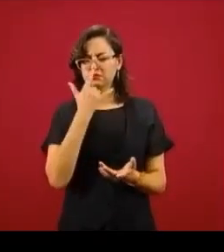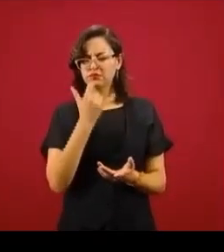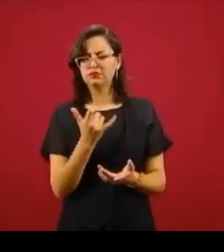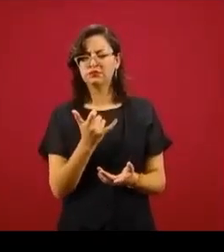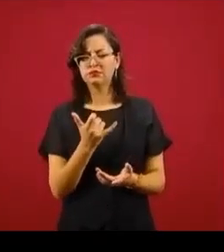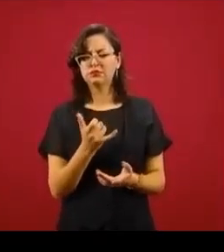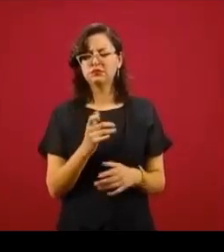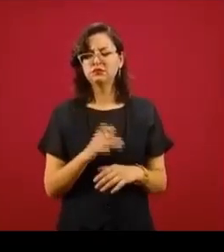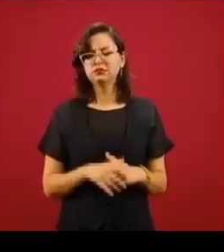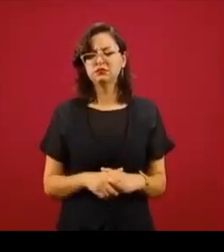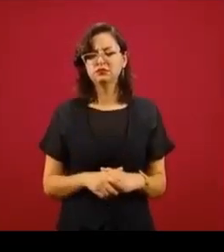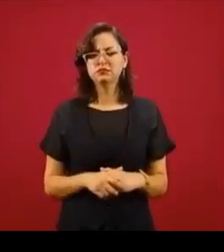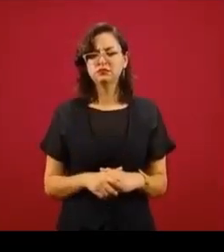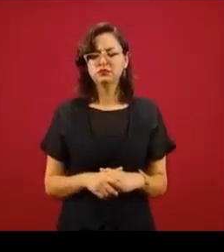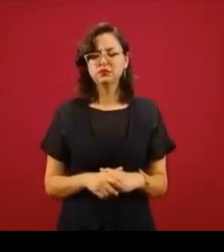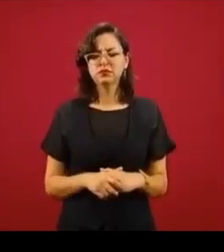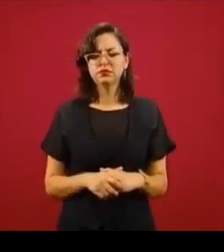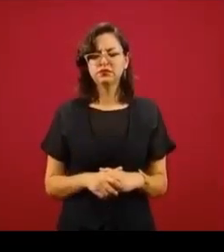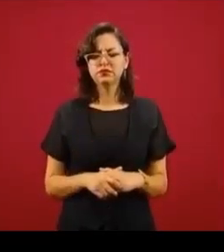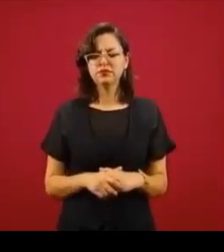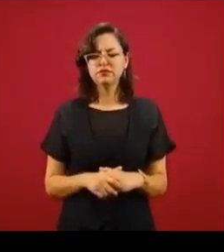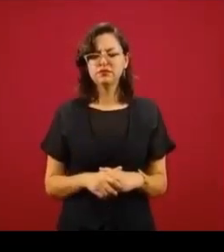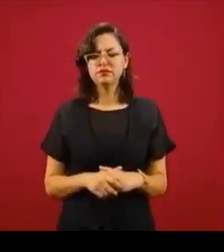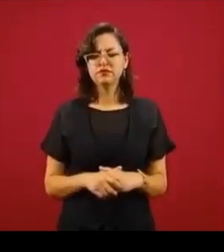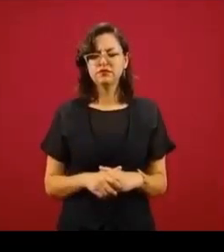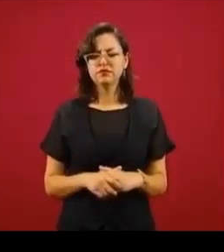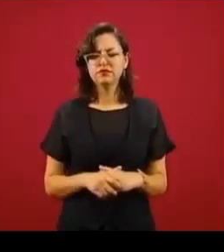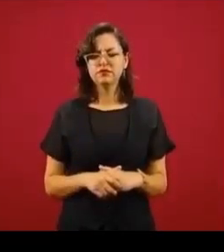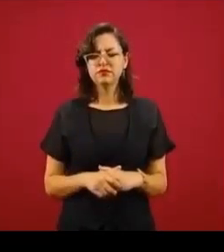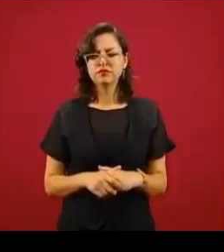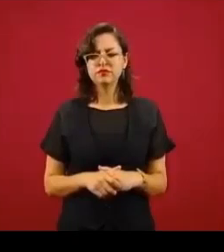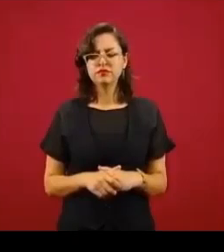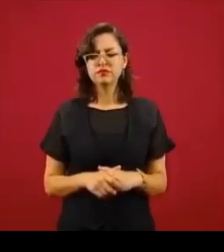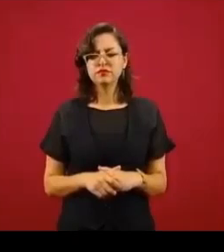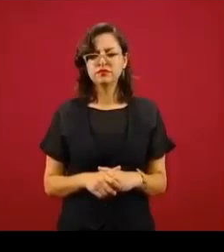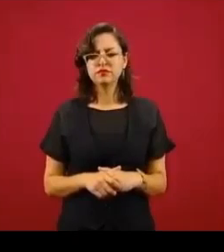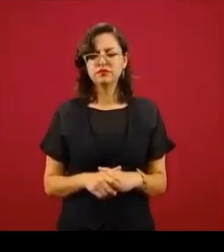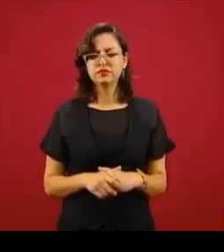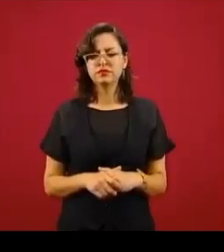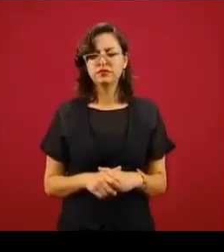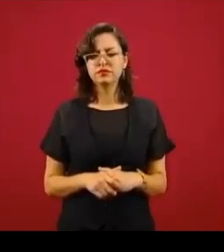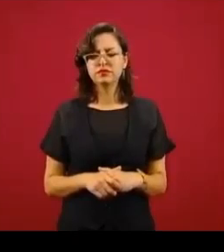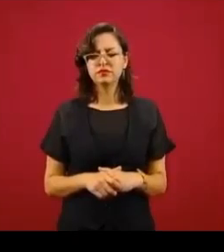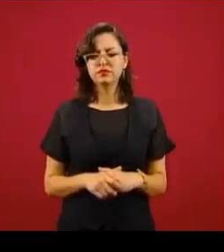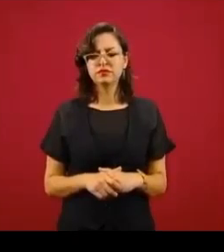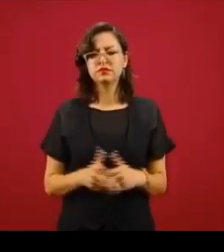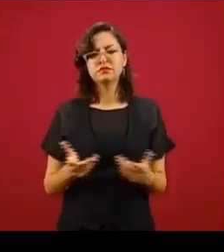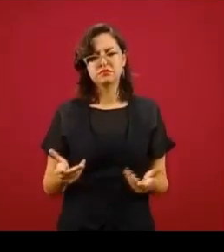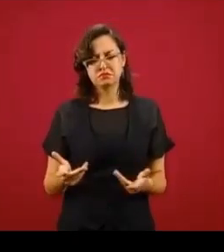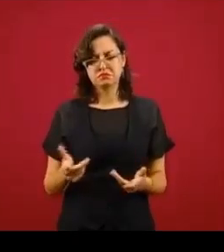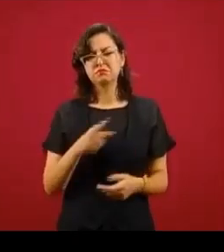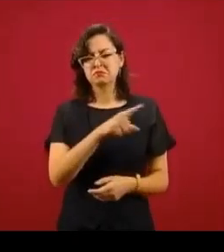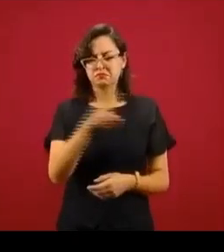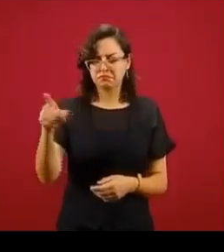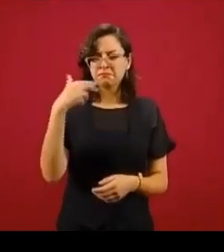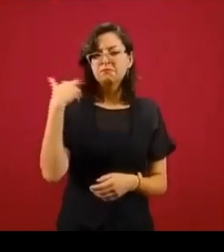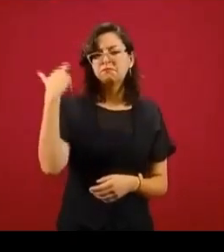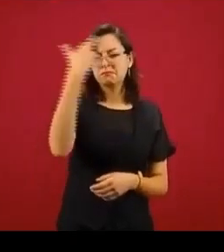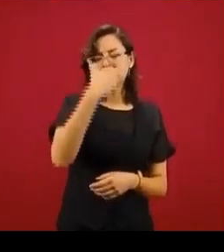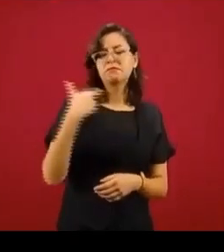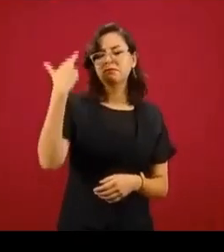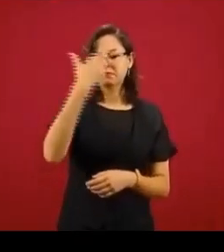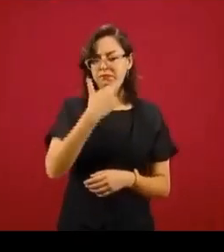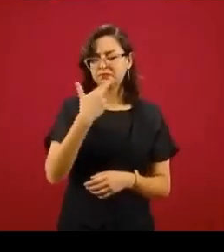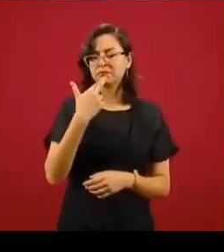Bueno, para no ir tan lejos, revisen cuánto se